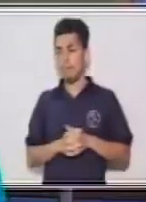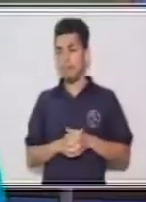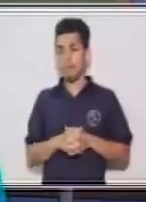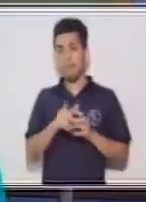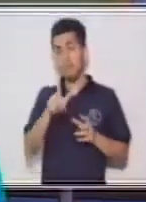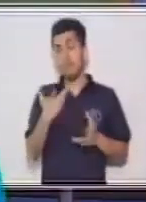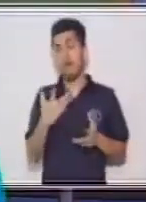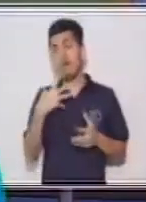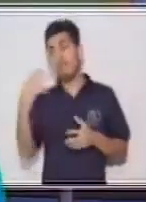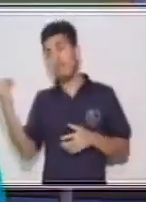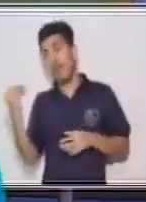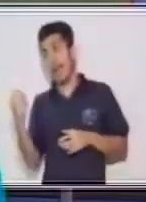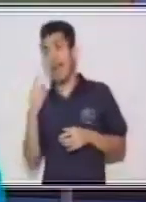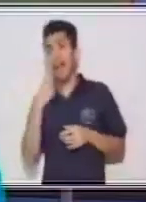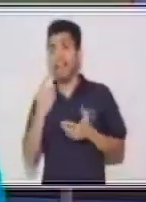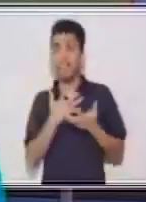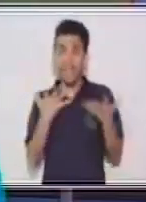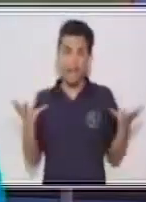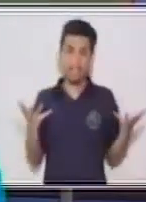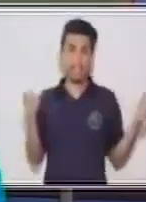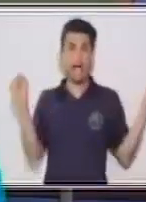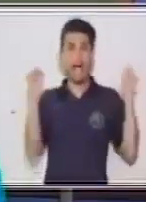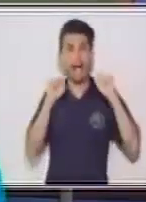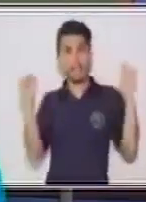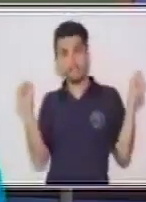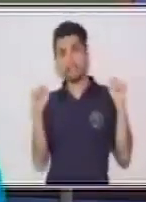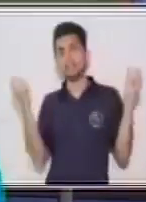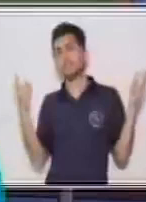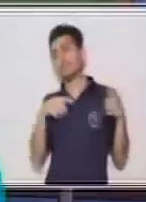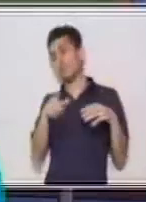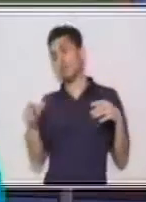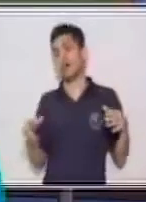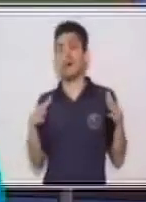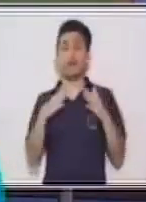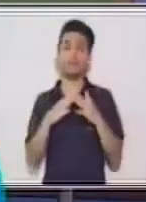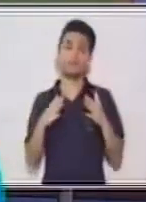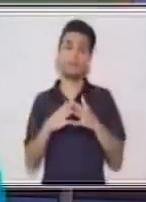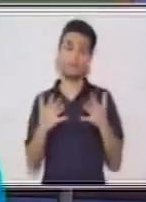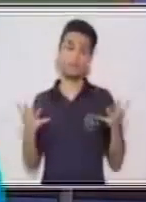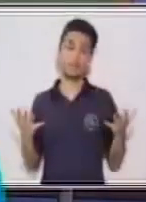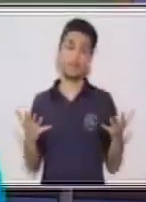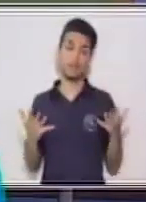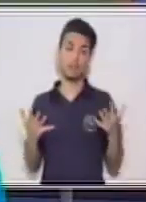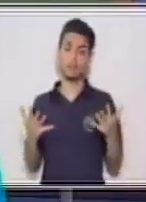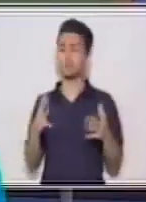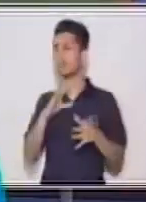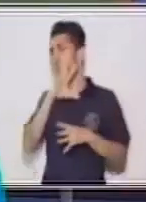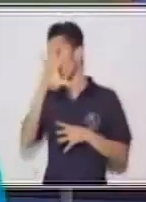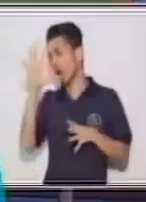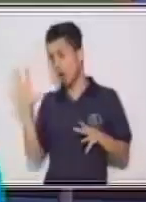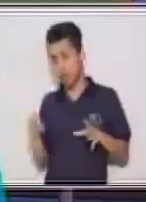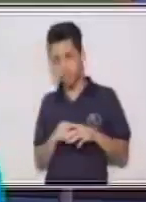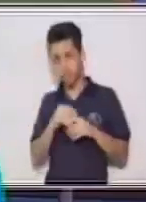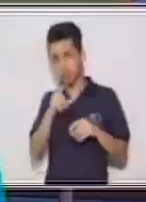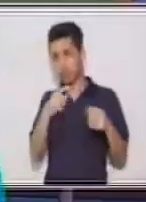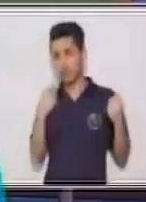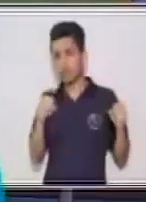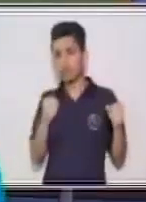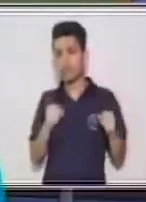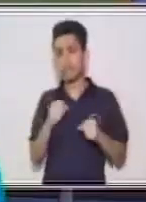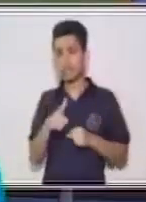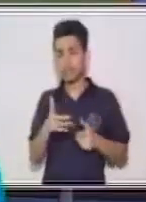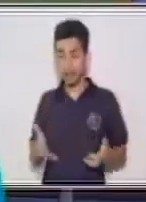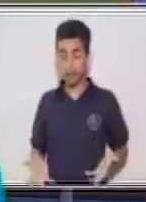tienda, otros están haciendo ejercicio en el patio de casa, está perfecto. Todo esto que estás realizando desde que te